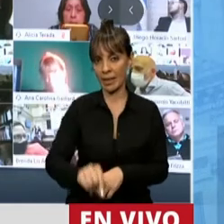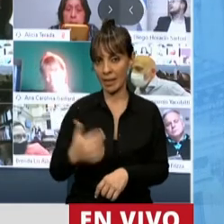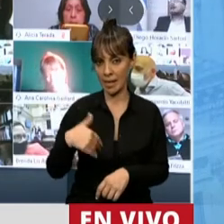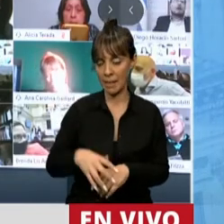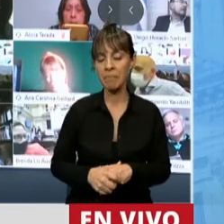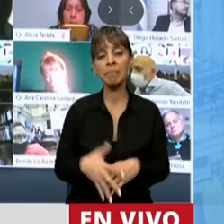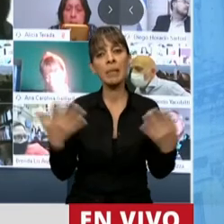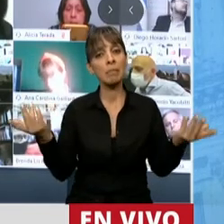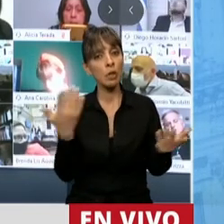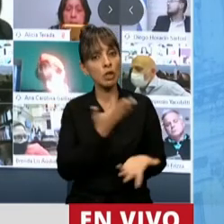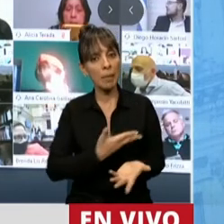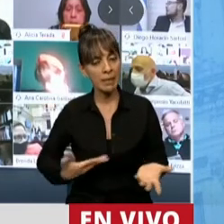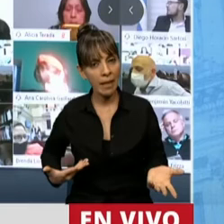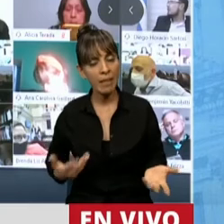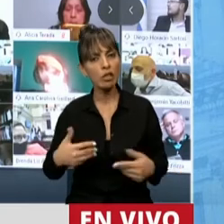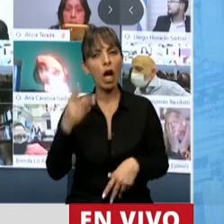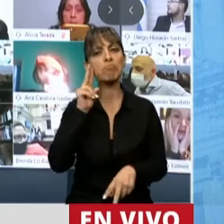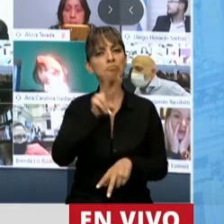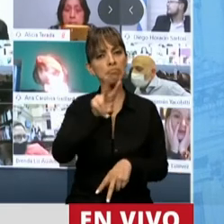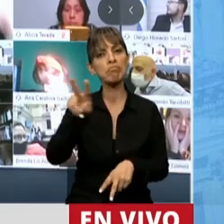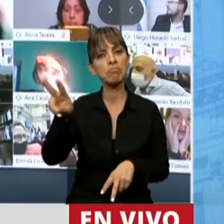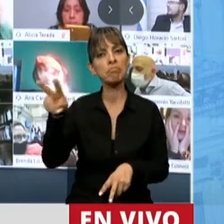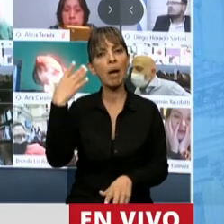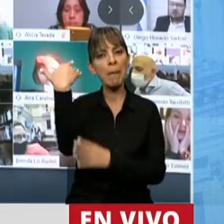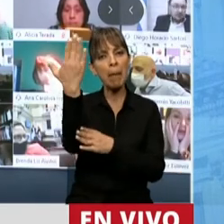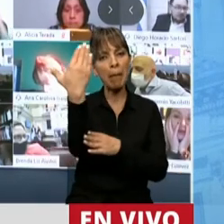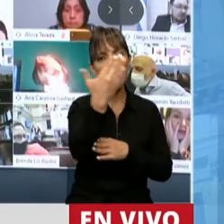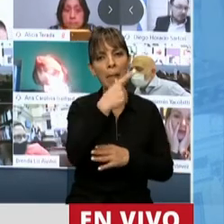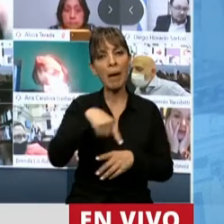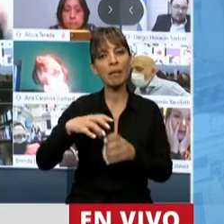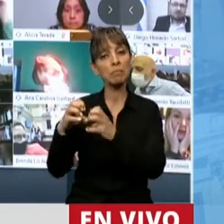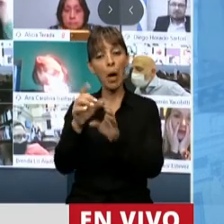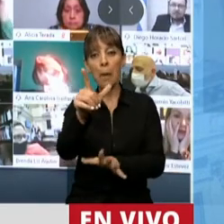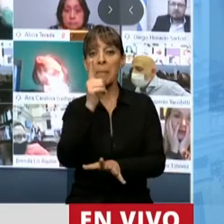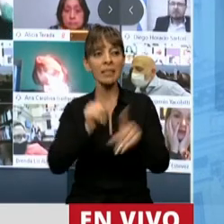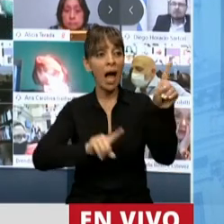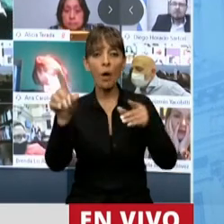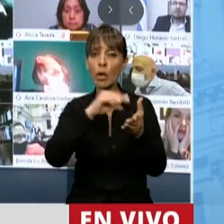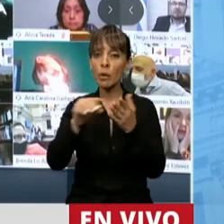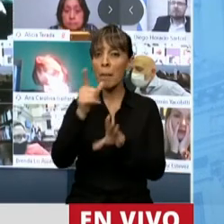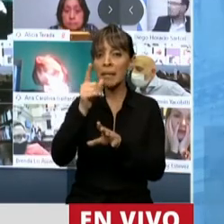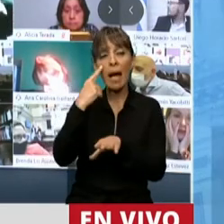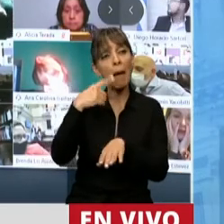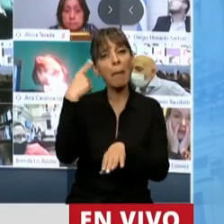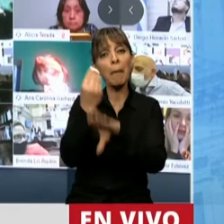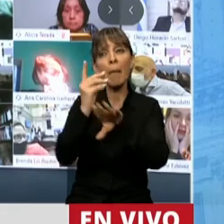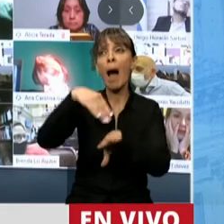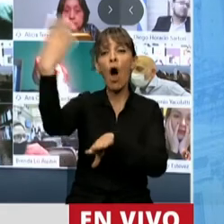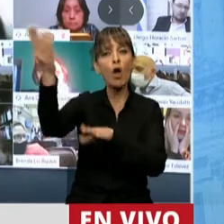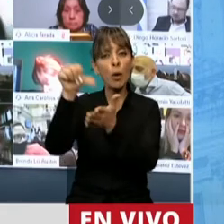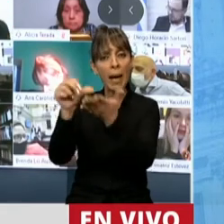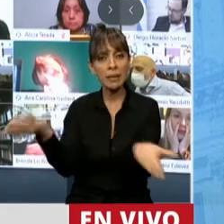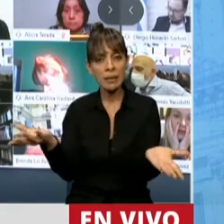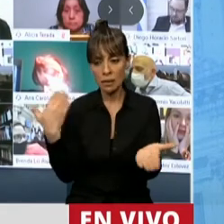Mire, señor Presidente, he escuchado varios discursos a lo largo de la sesión y pareciera que algunos diputados hubieran vivido fuera del país durante los últimos